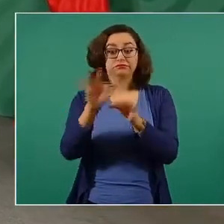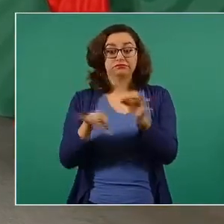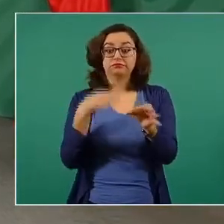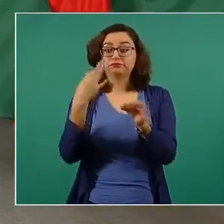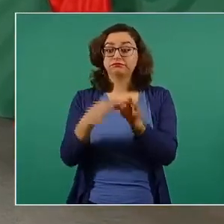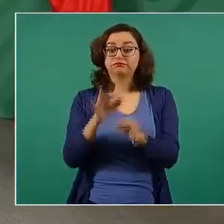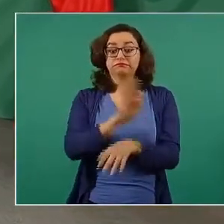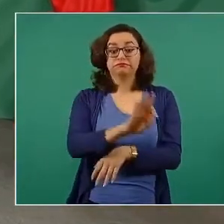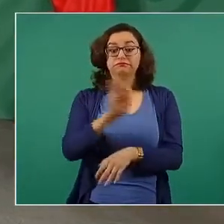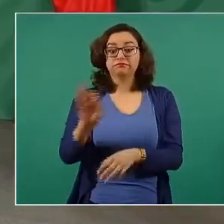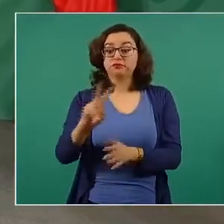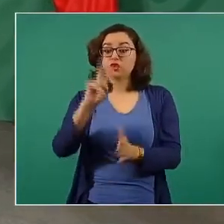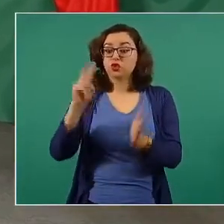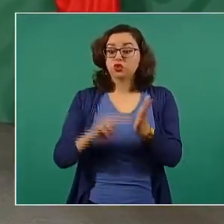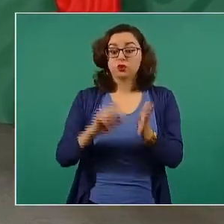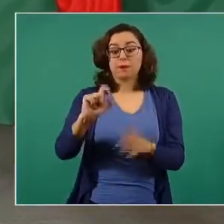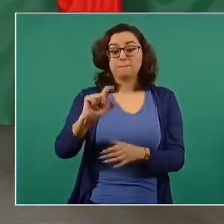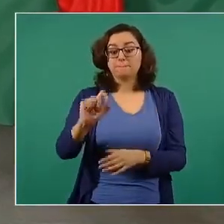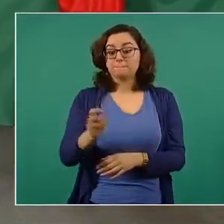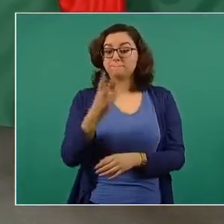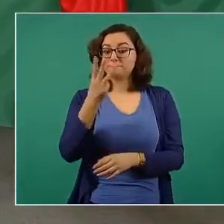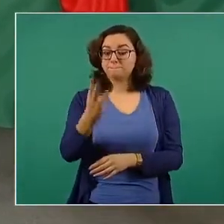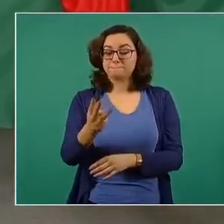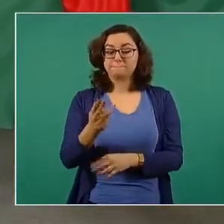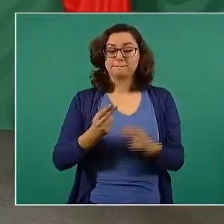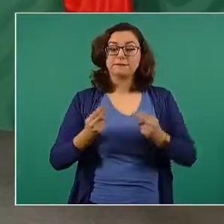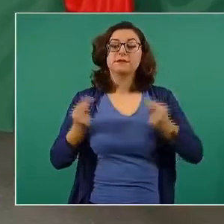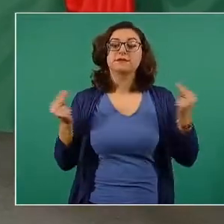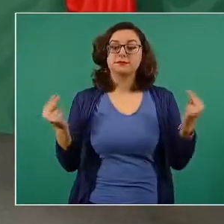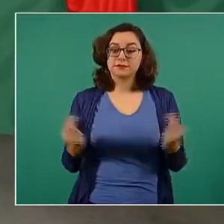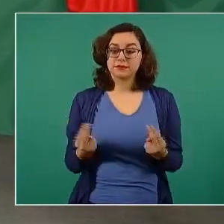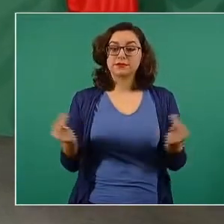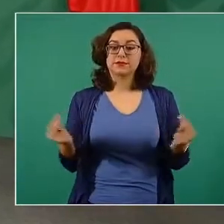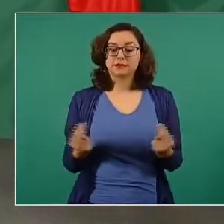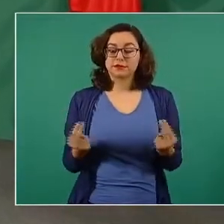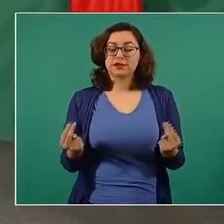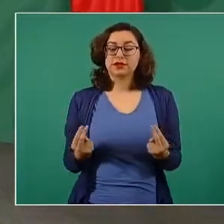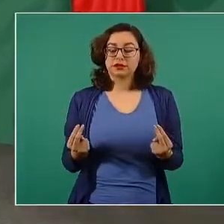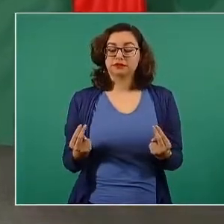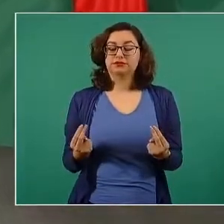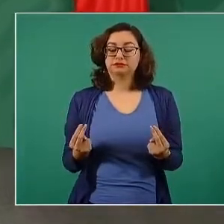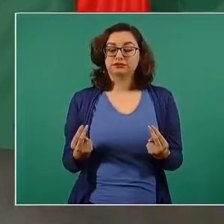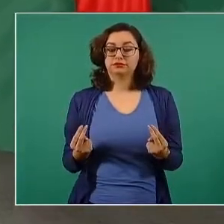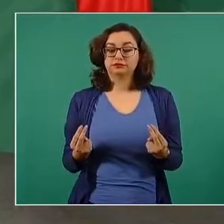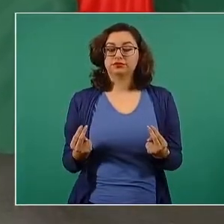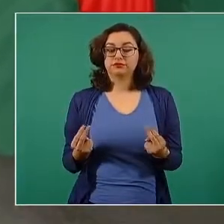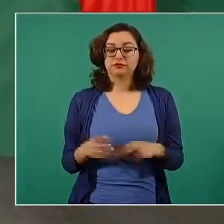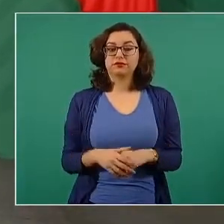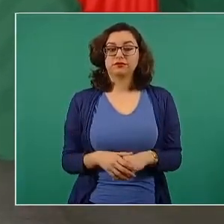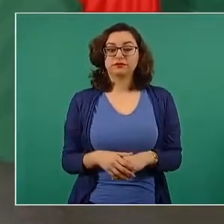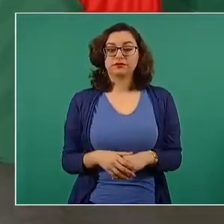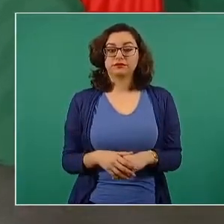Empezar a tener los trenes en el 2023,